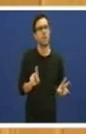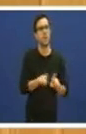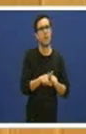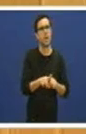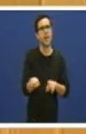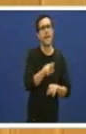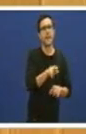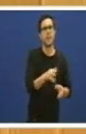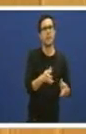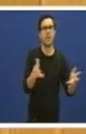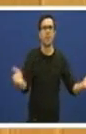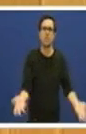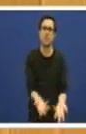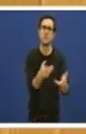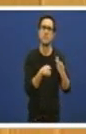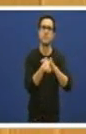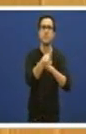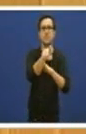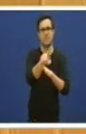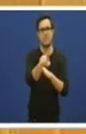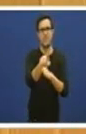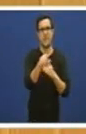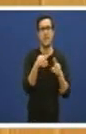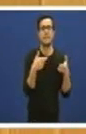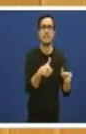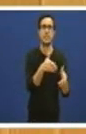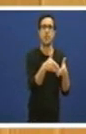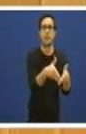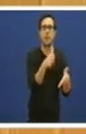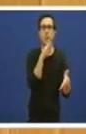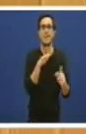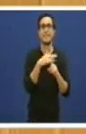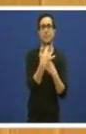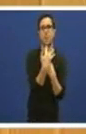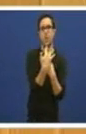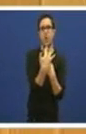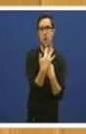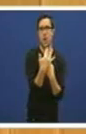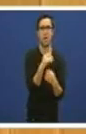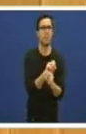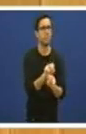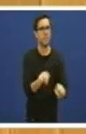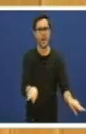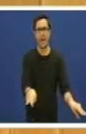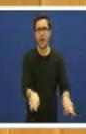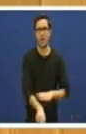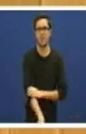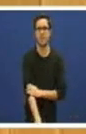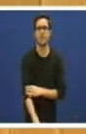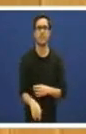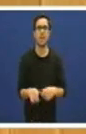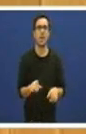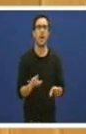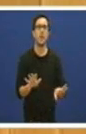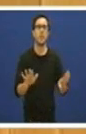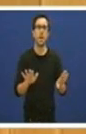paulatina cando en estes momentos está na peor situación. E outro atención que